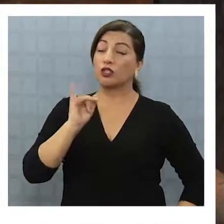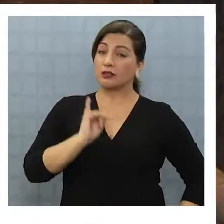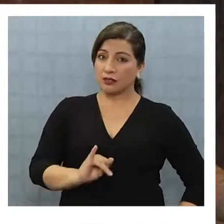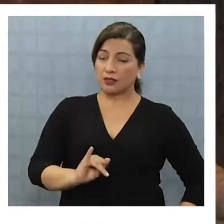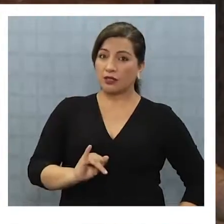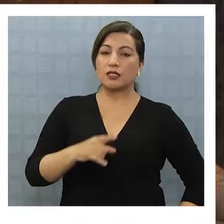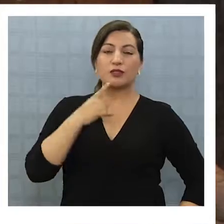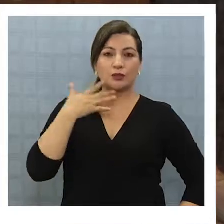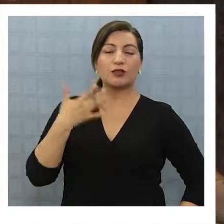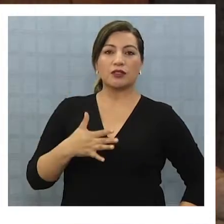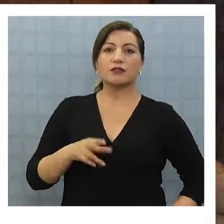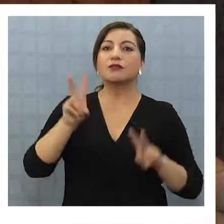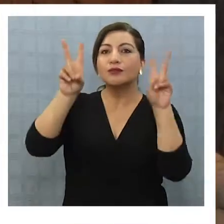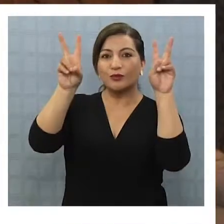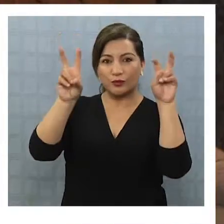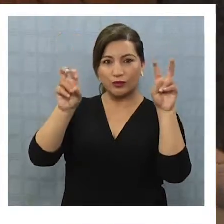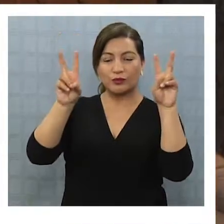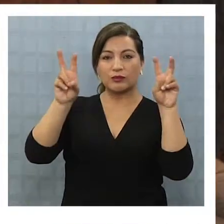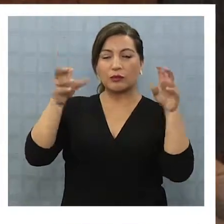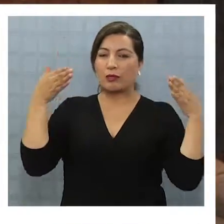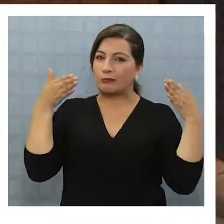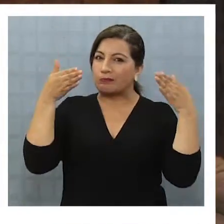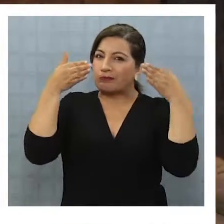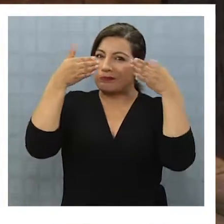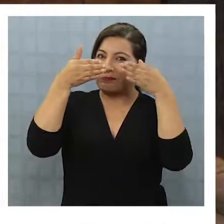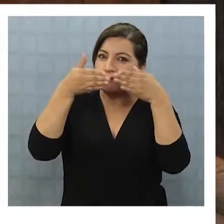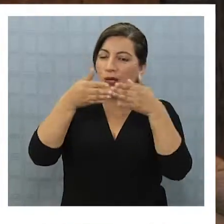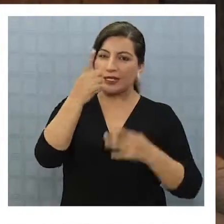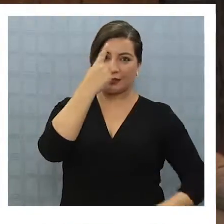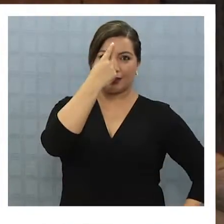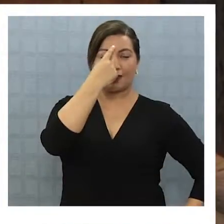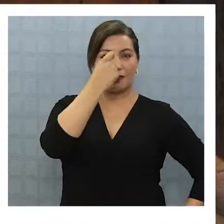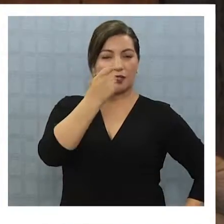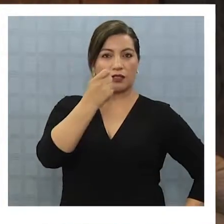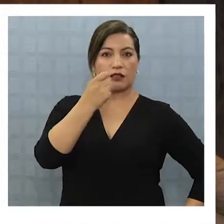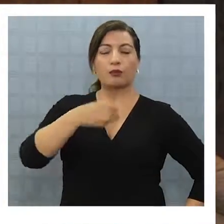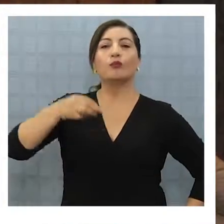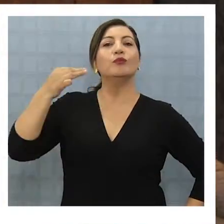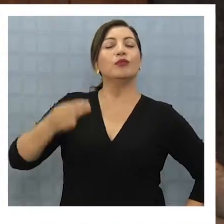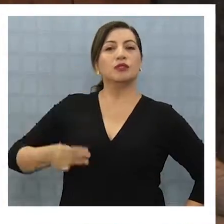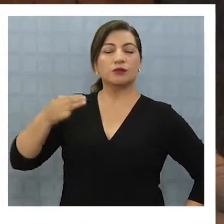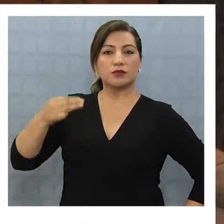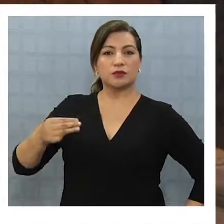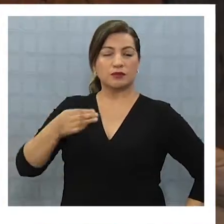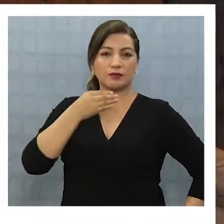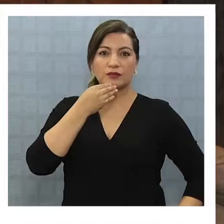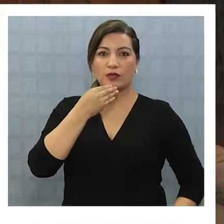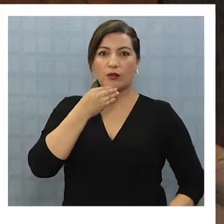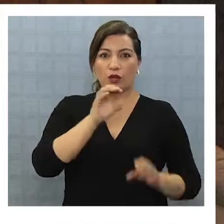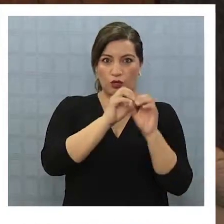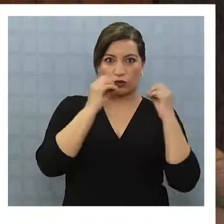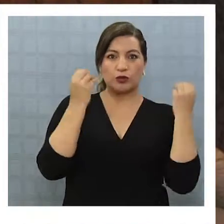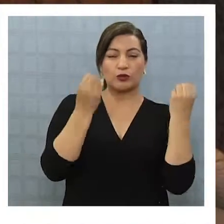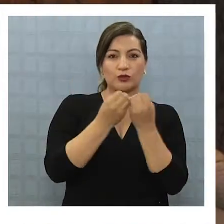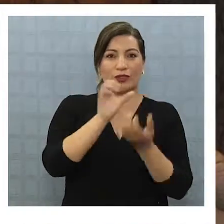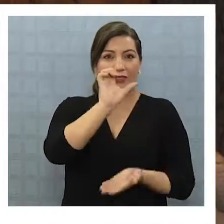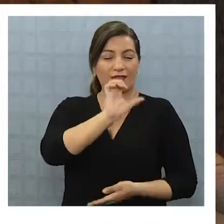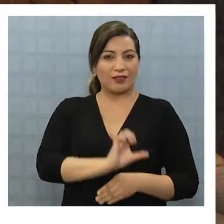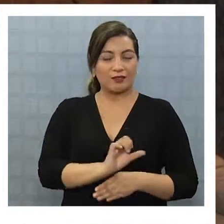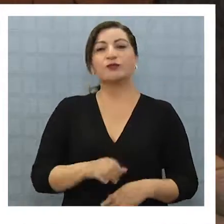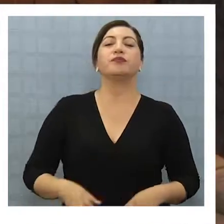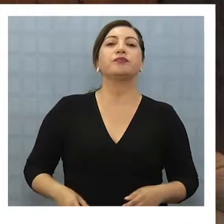duda. Es un tema que tiene que ser abordado de forma seria por el municipio y por otros órganos del Estado.